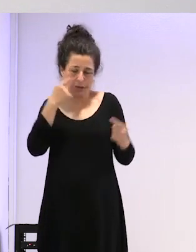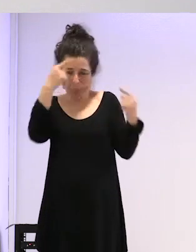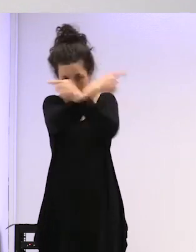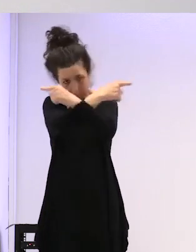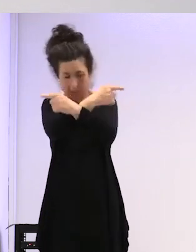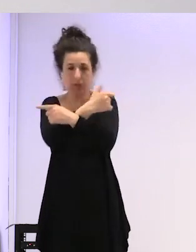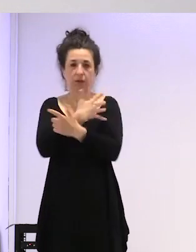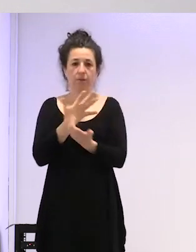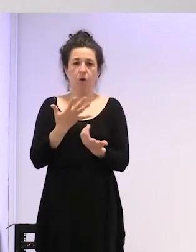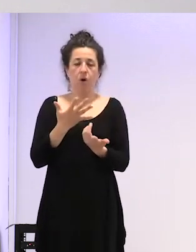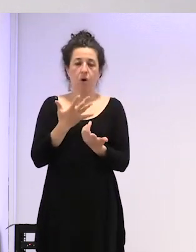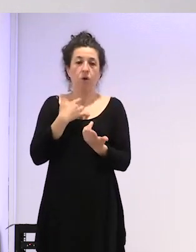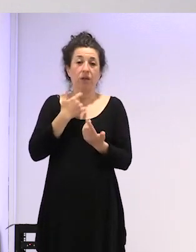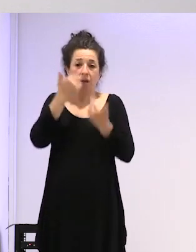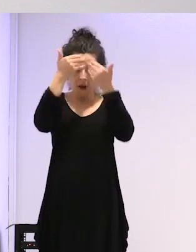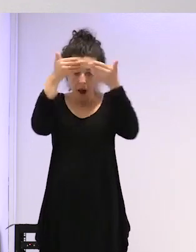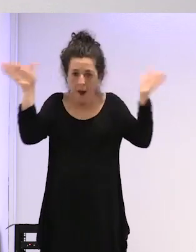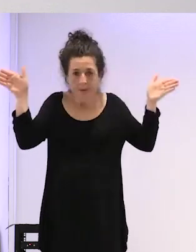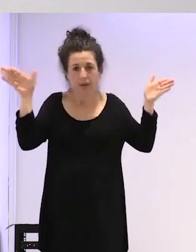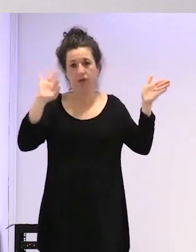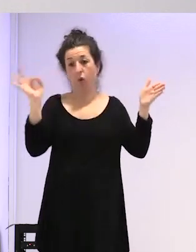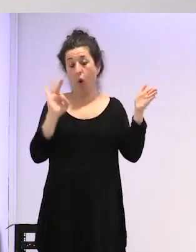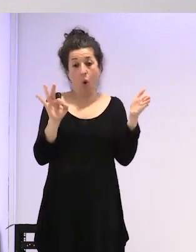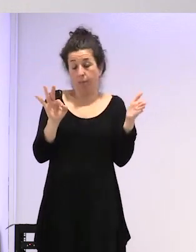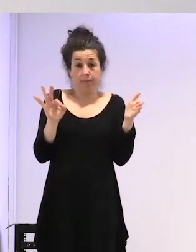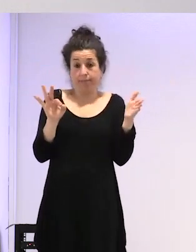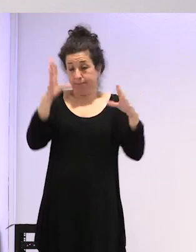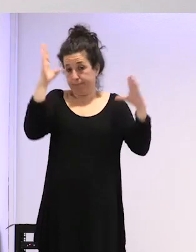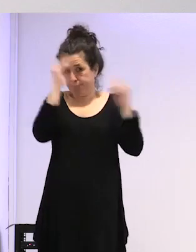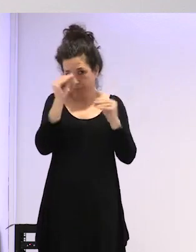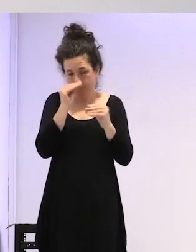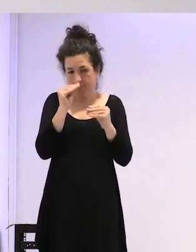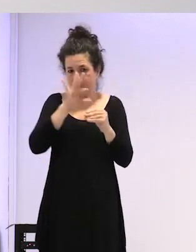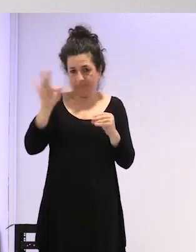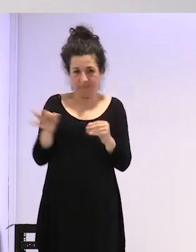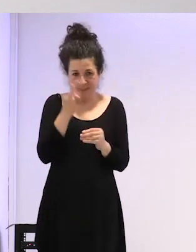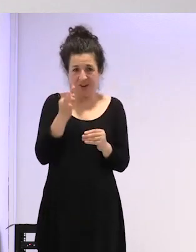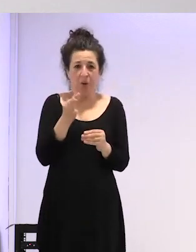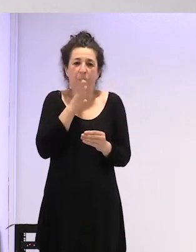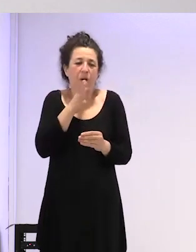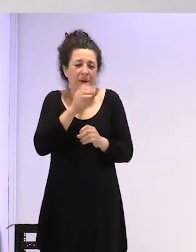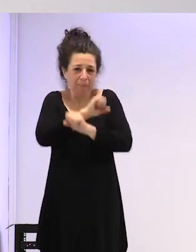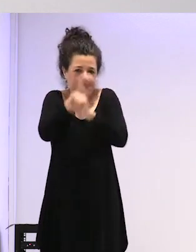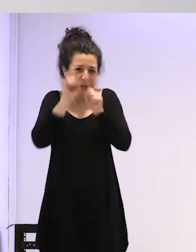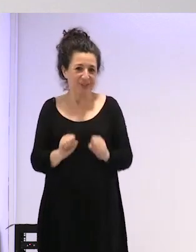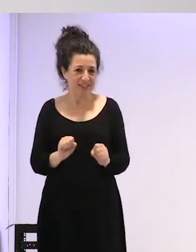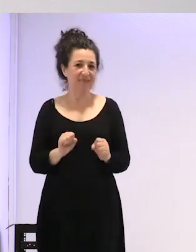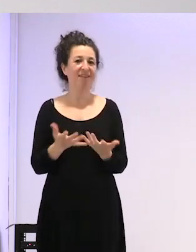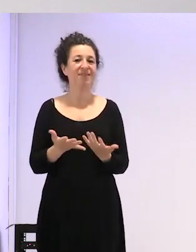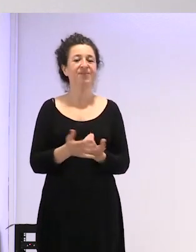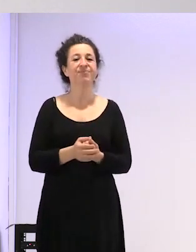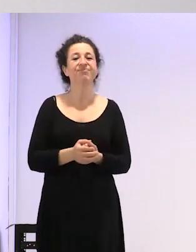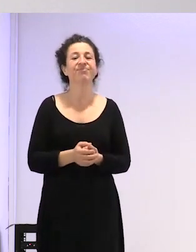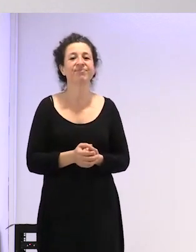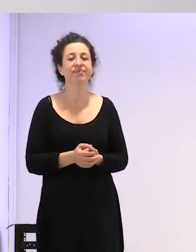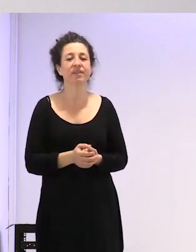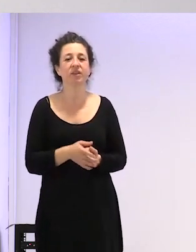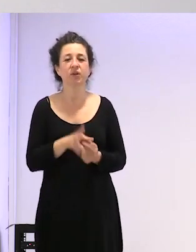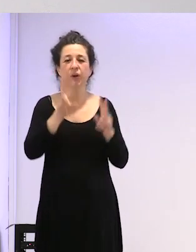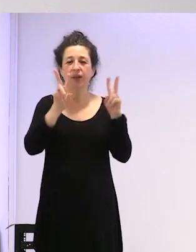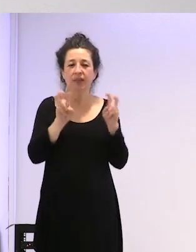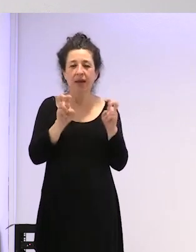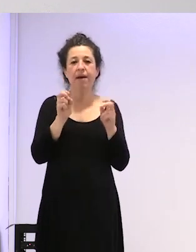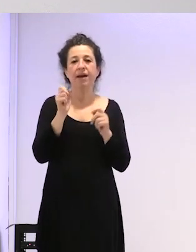visión muy amplia o se le cruzan los cables ¿no? porque es imposible un tema que también no lo ayuda mucho